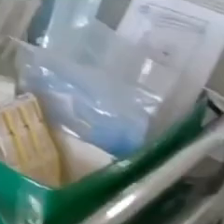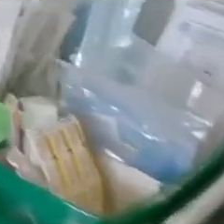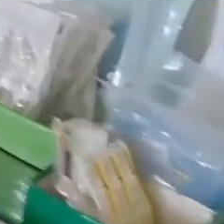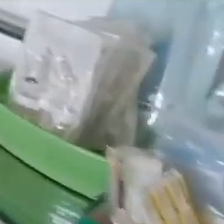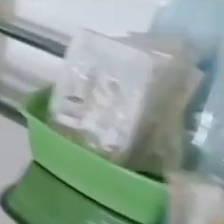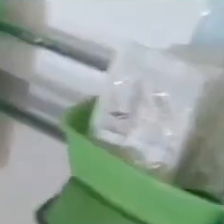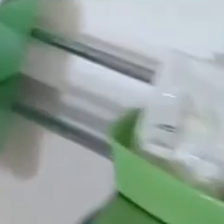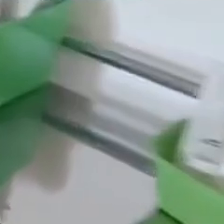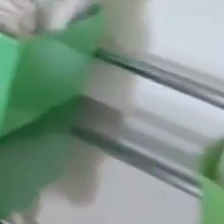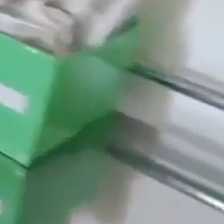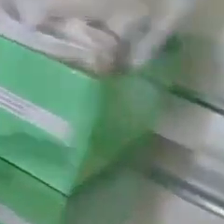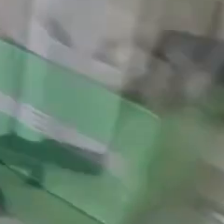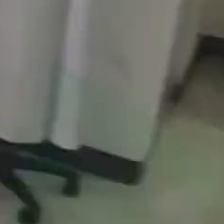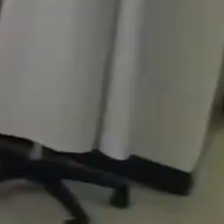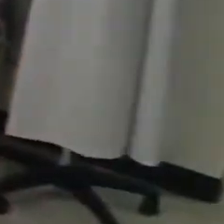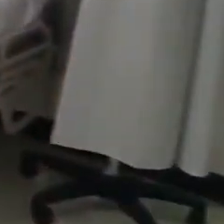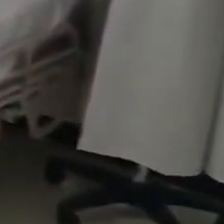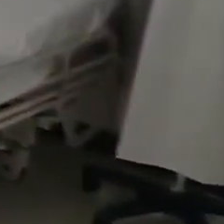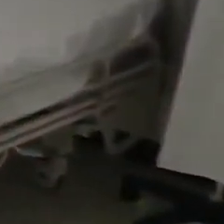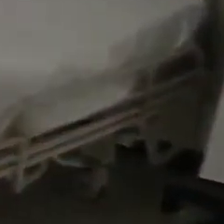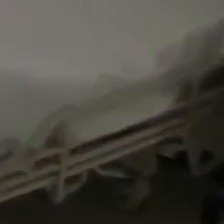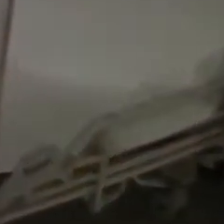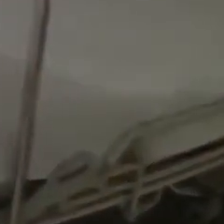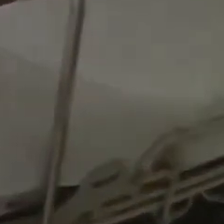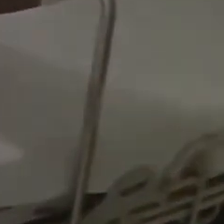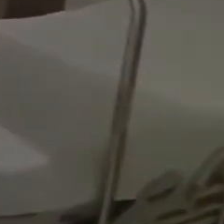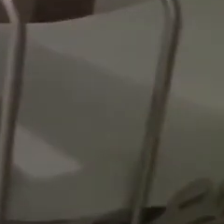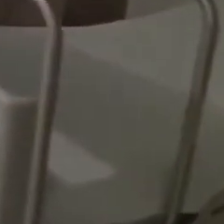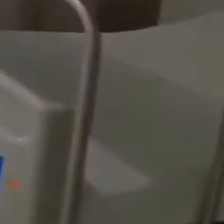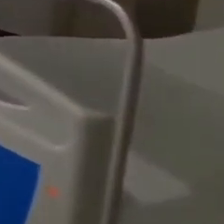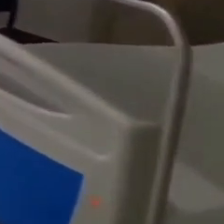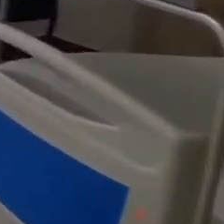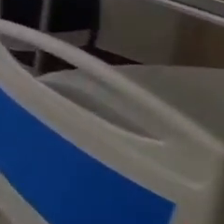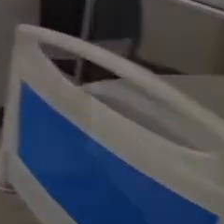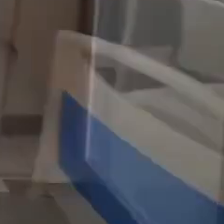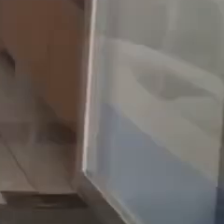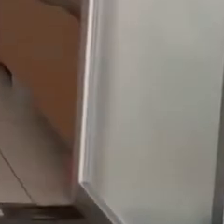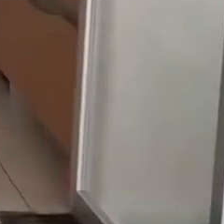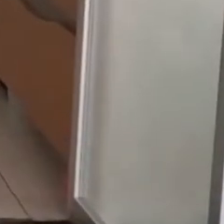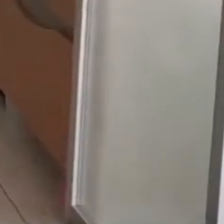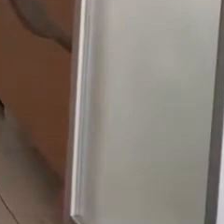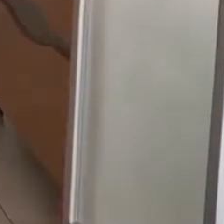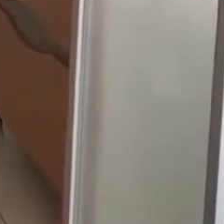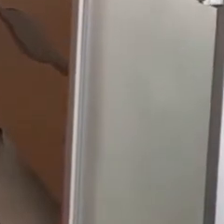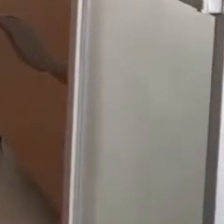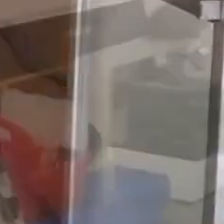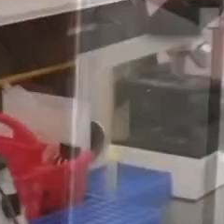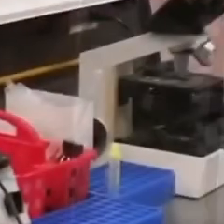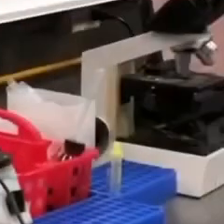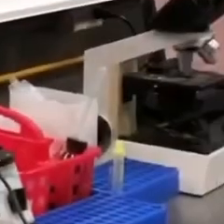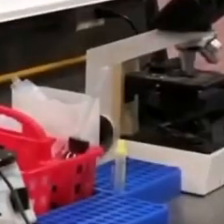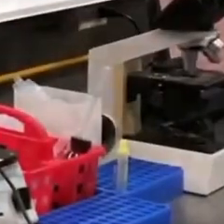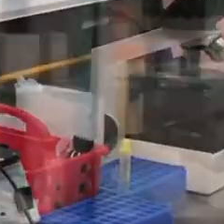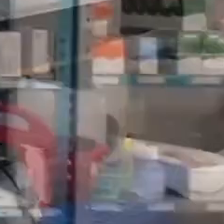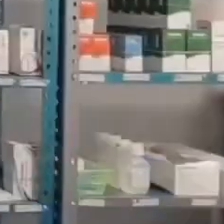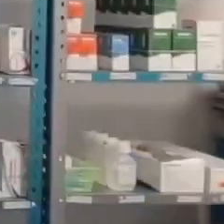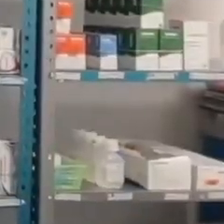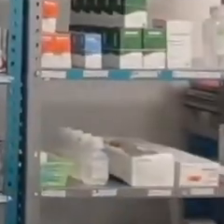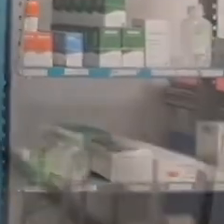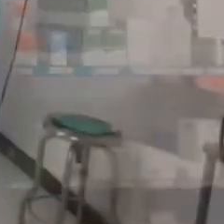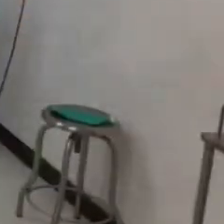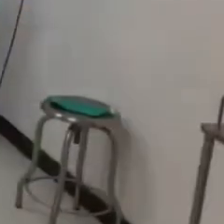que reciben las y los morelenses, a partir del fortalecimiento de cuatro rubros principales, infraestructura, recursos humanos,